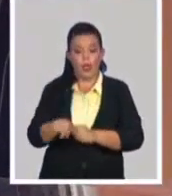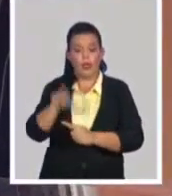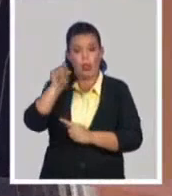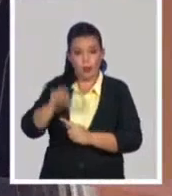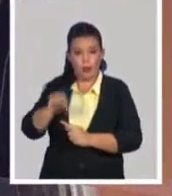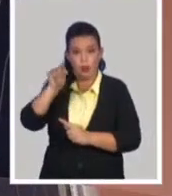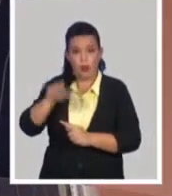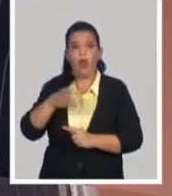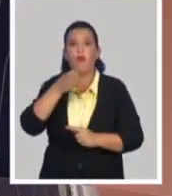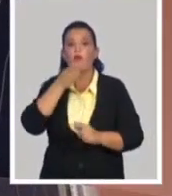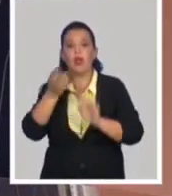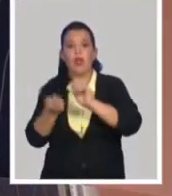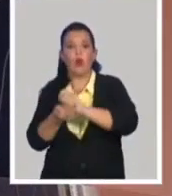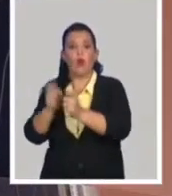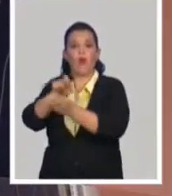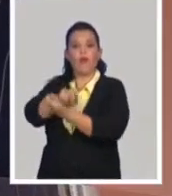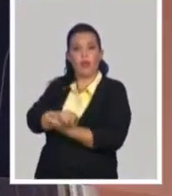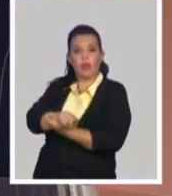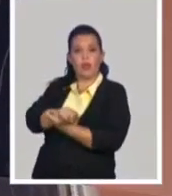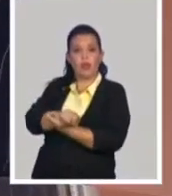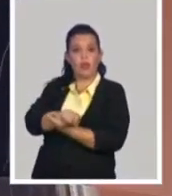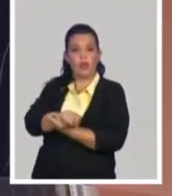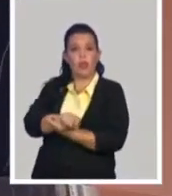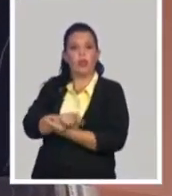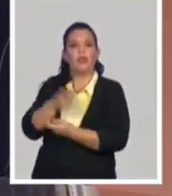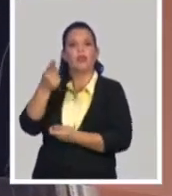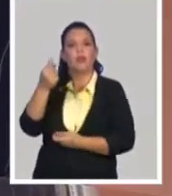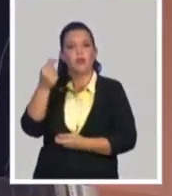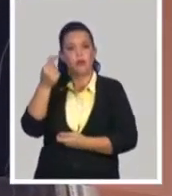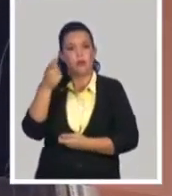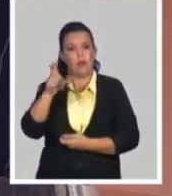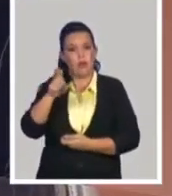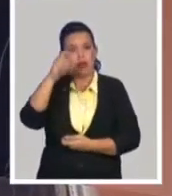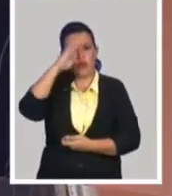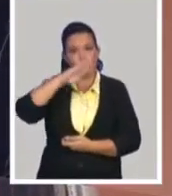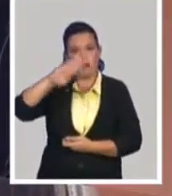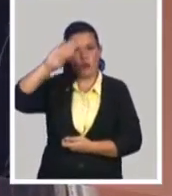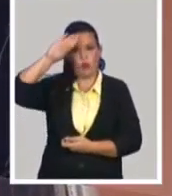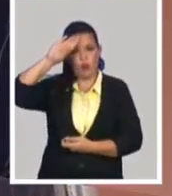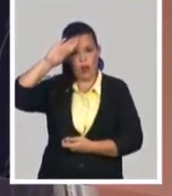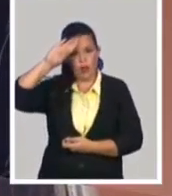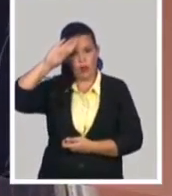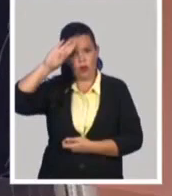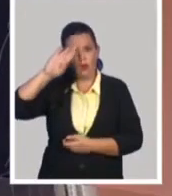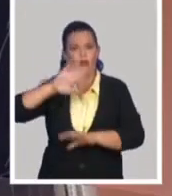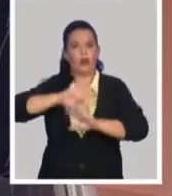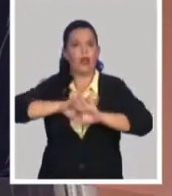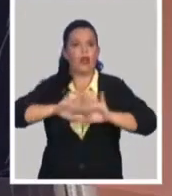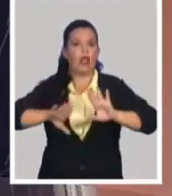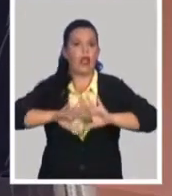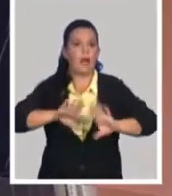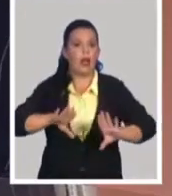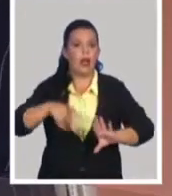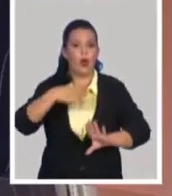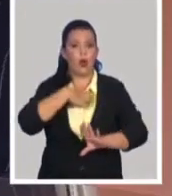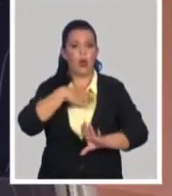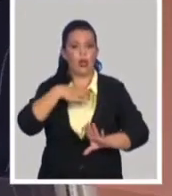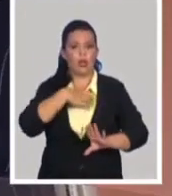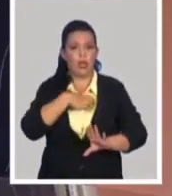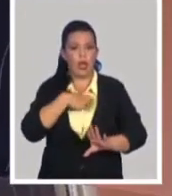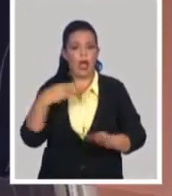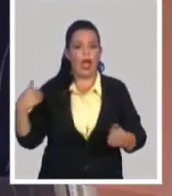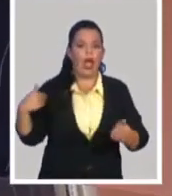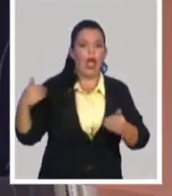saldo en CUP solo el que tenían el día primero de enero del 2021. Todo lo que después